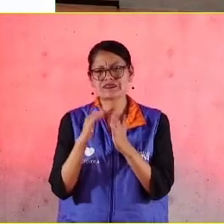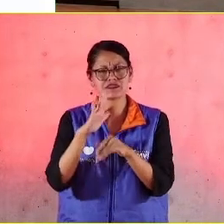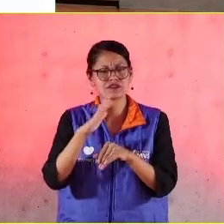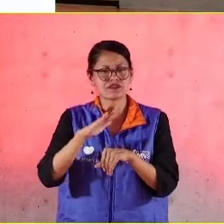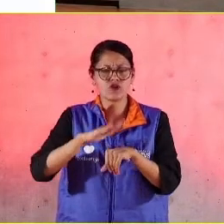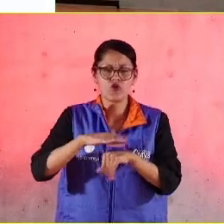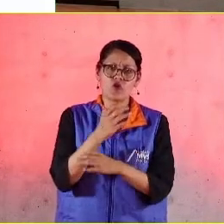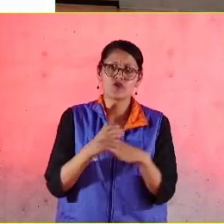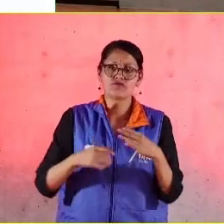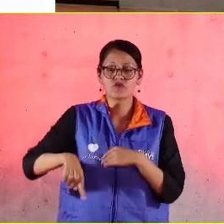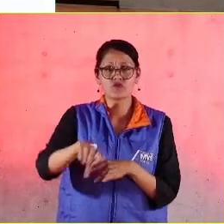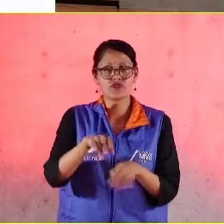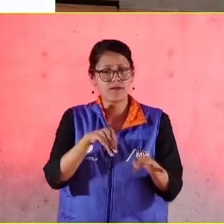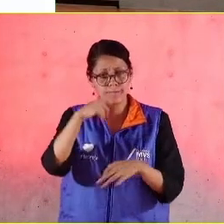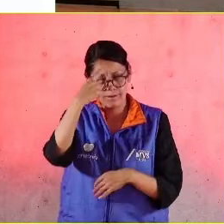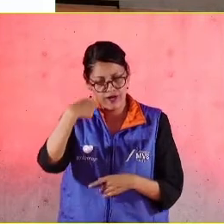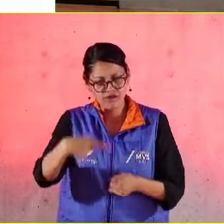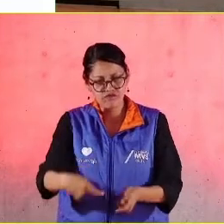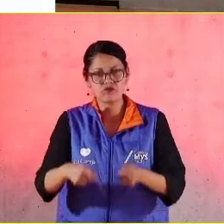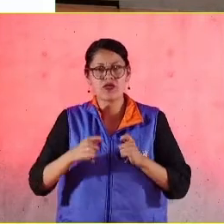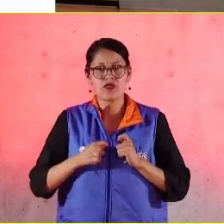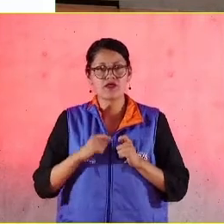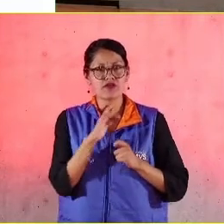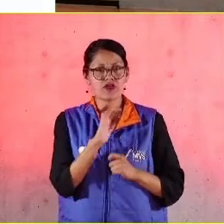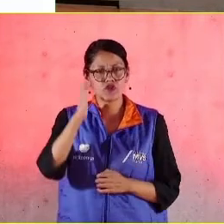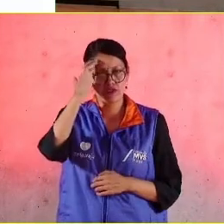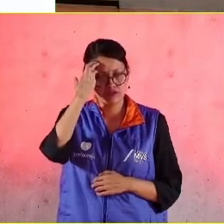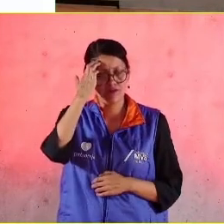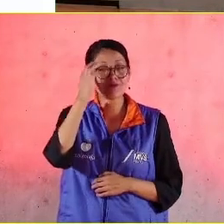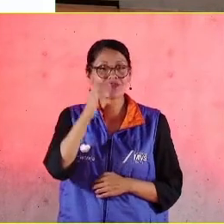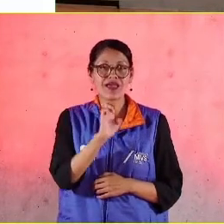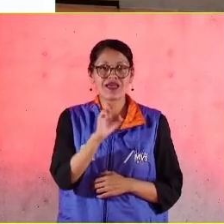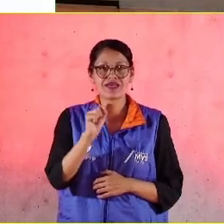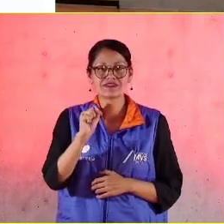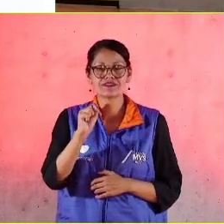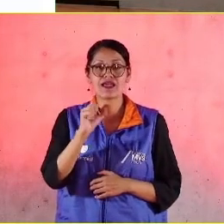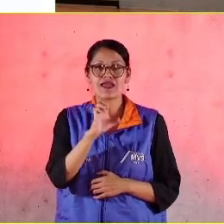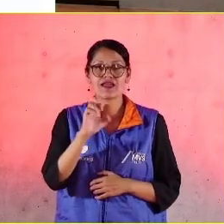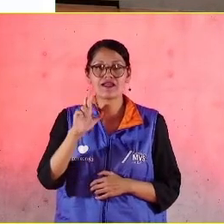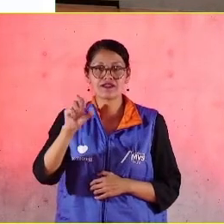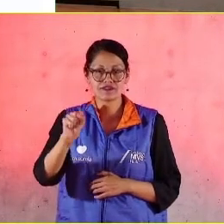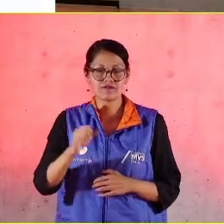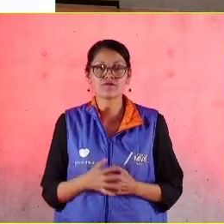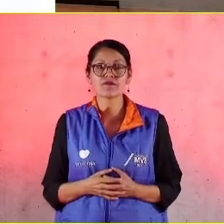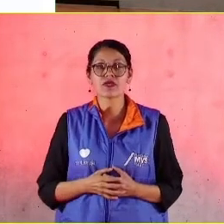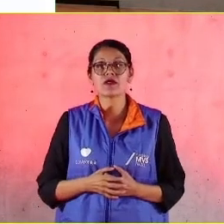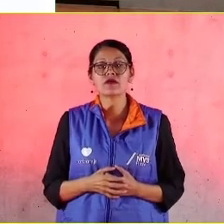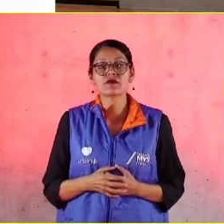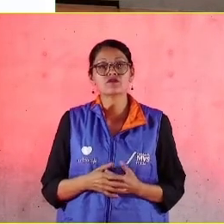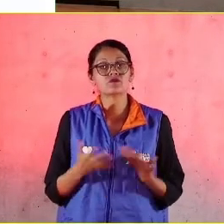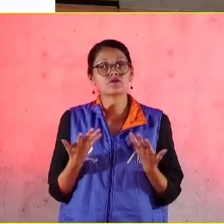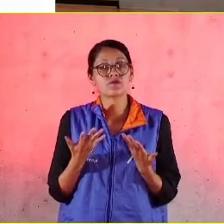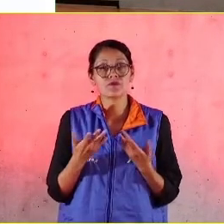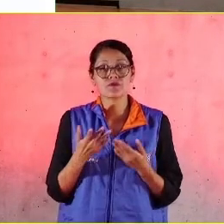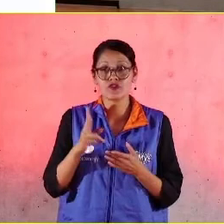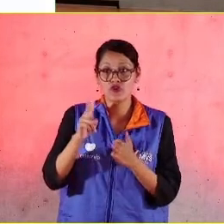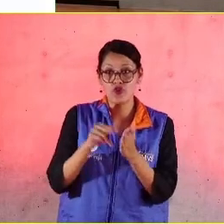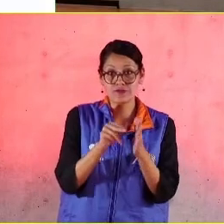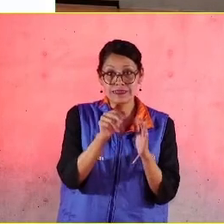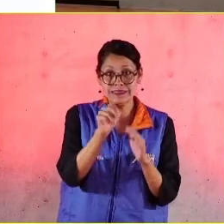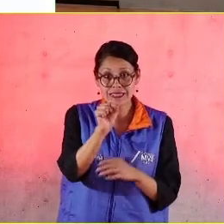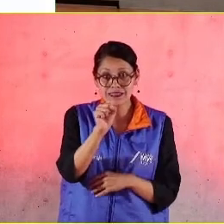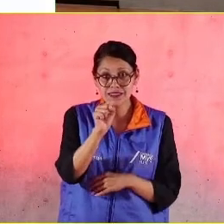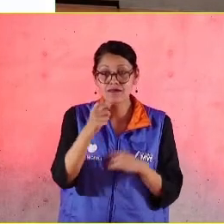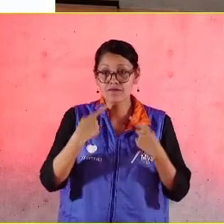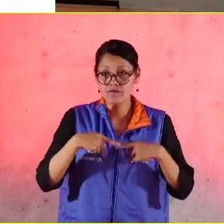estado trabajando para poder obtener el distintivo. Muchas gracias también a las más de 2.060 personas que